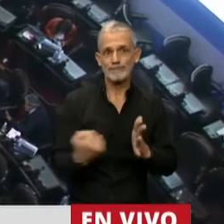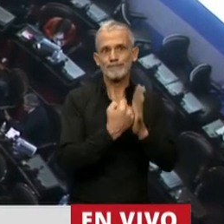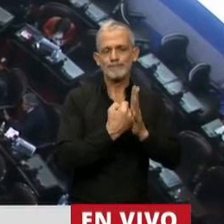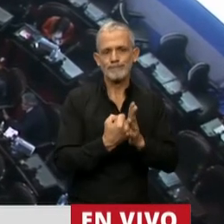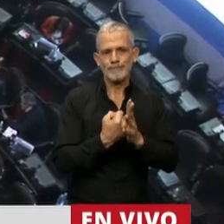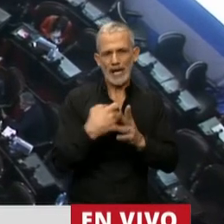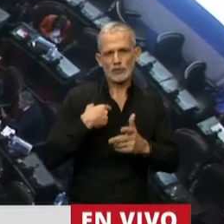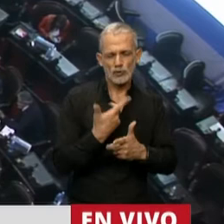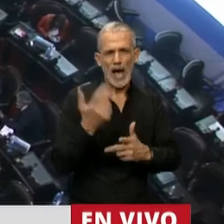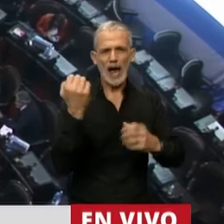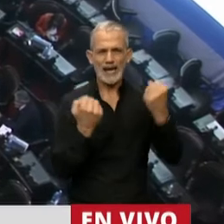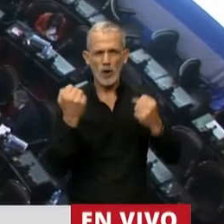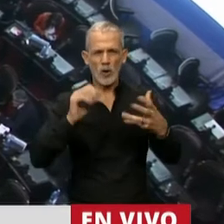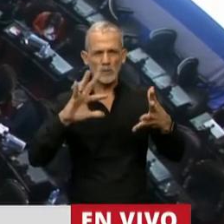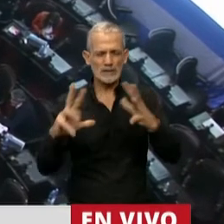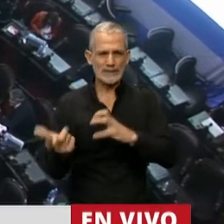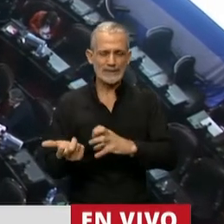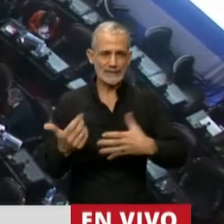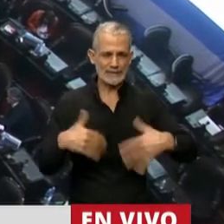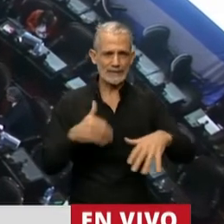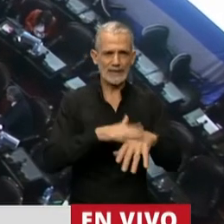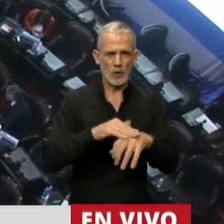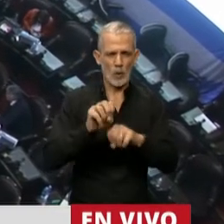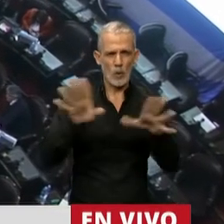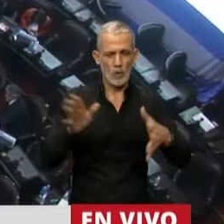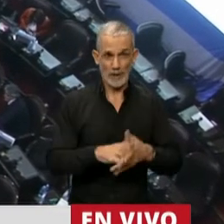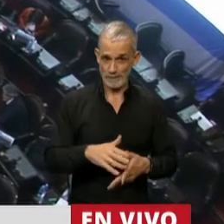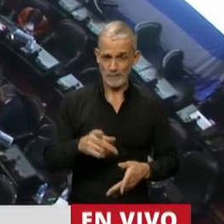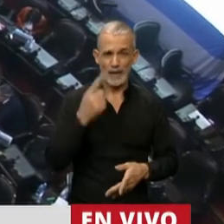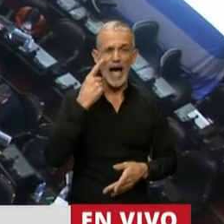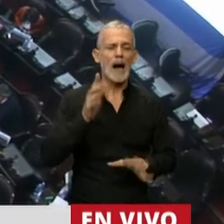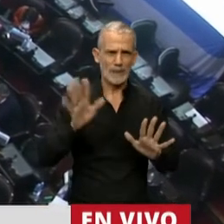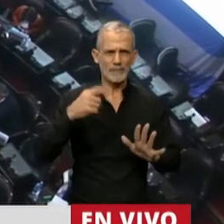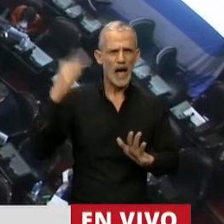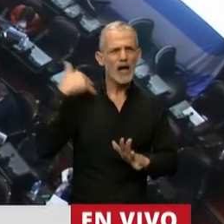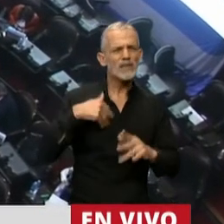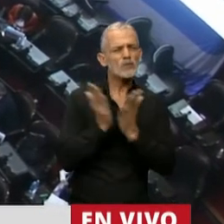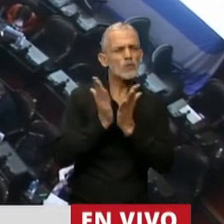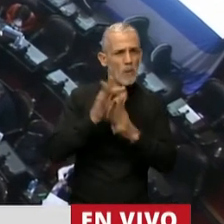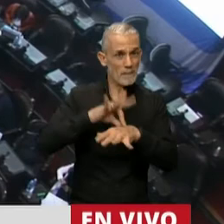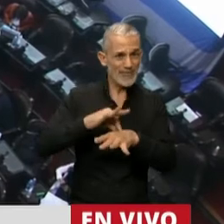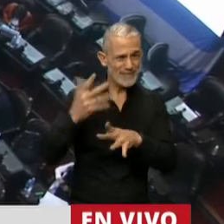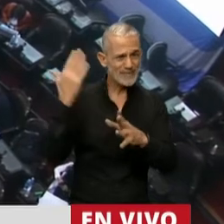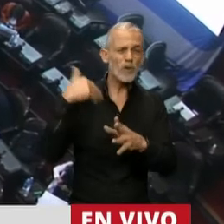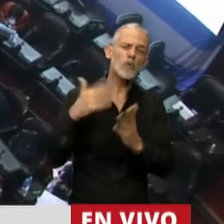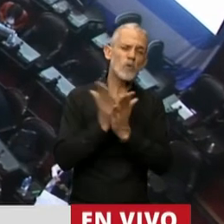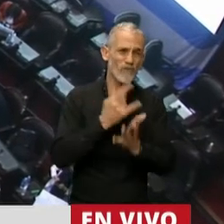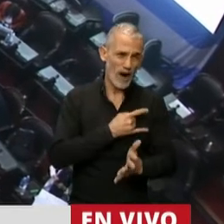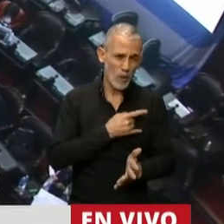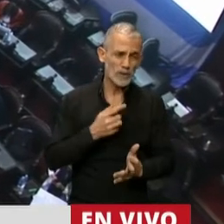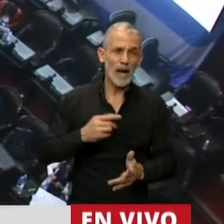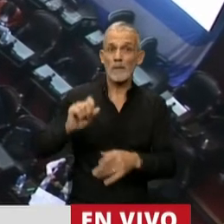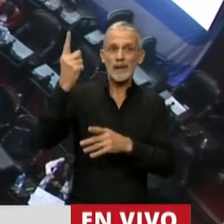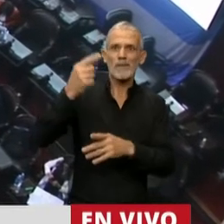social y económico que esta pandemia tiene. Mire, señor Presidente, cuando estudiamos medicina lo primero que nos